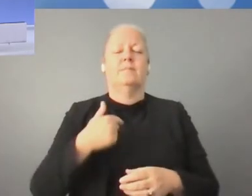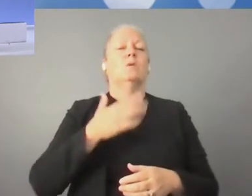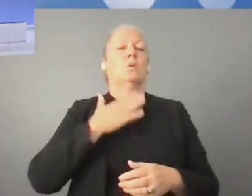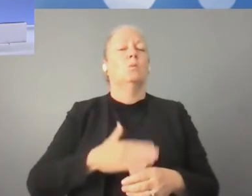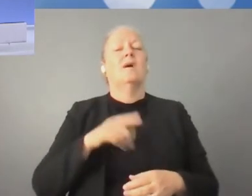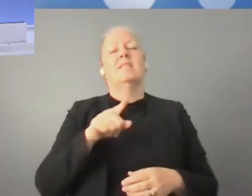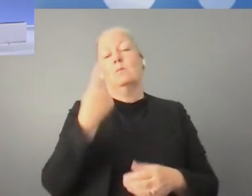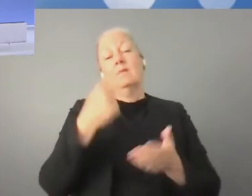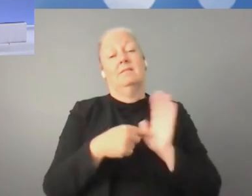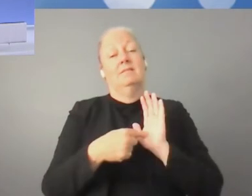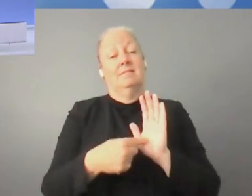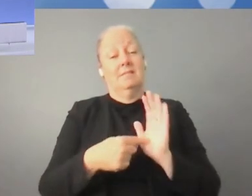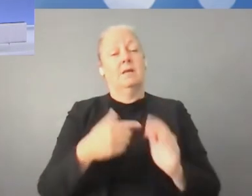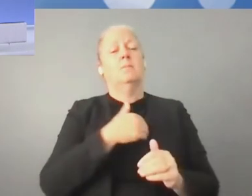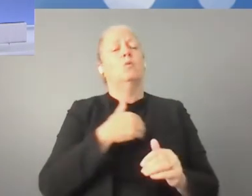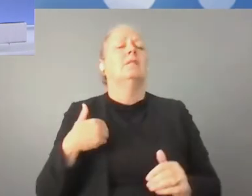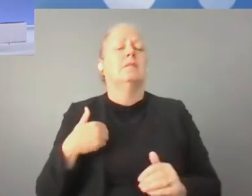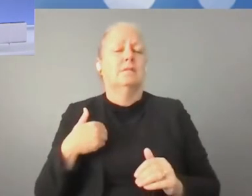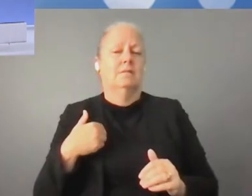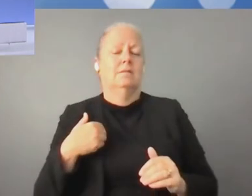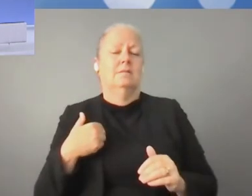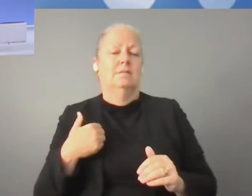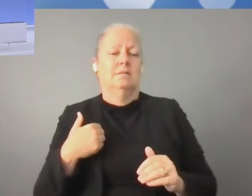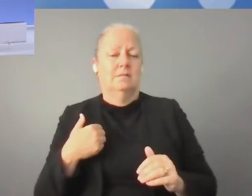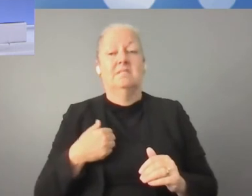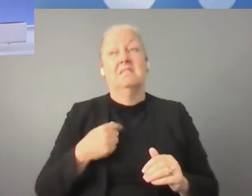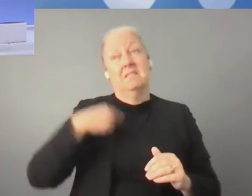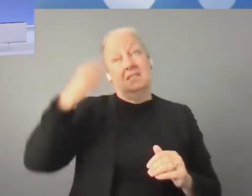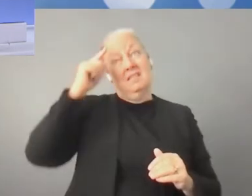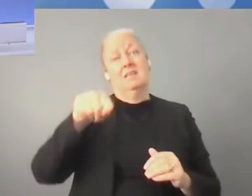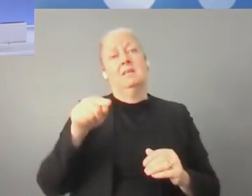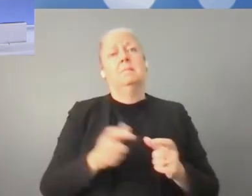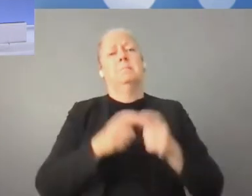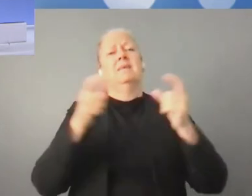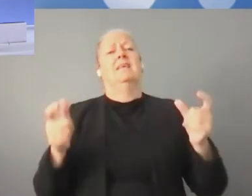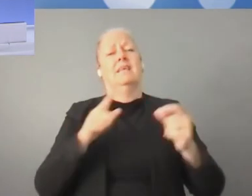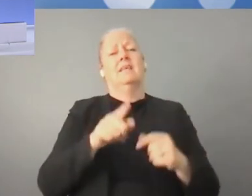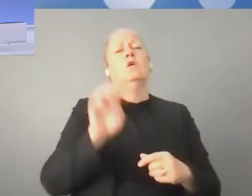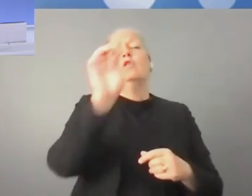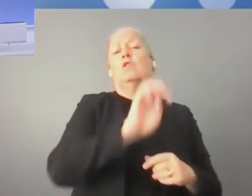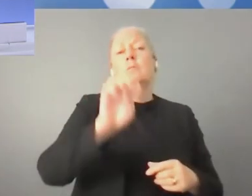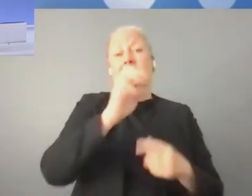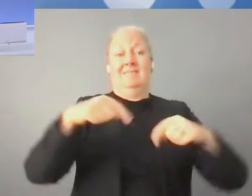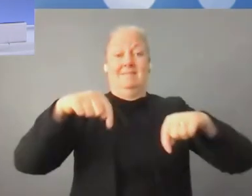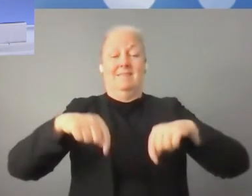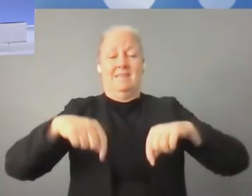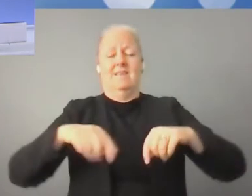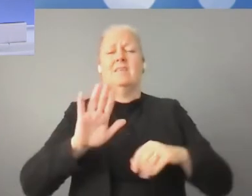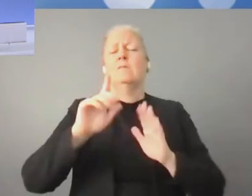intervención. Estoy de acuerdo con todo lo que ha dicho. Voy a poner también un ejemplo de Polonia. En este momento